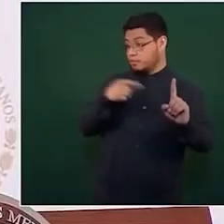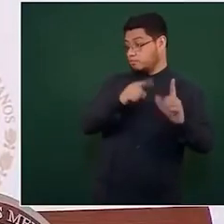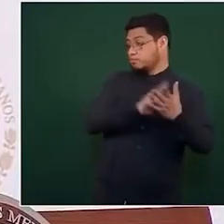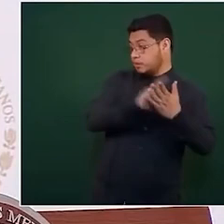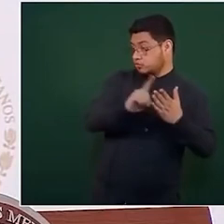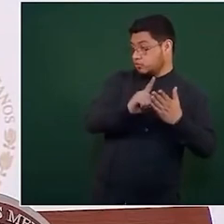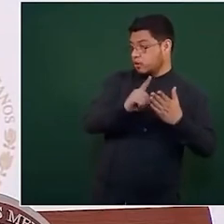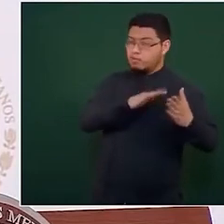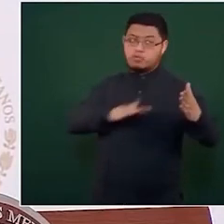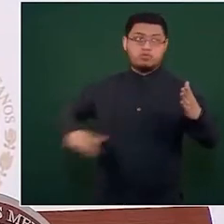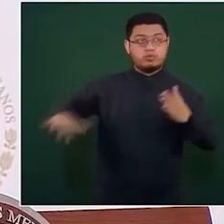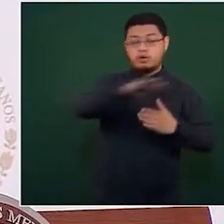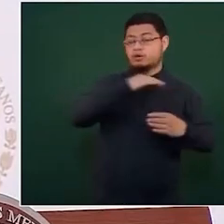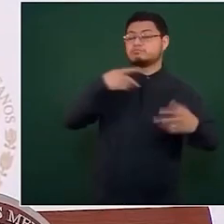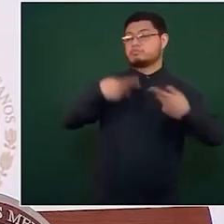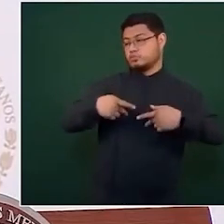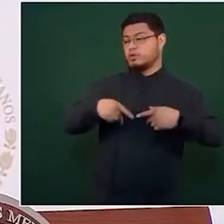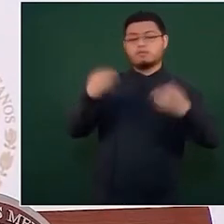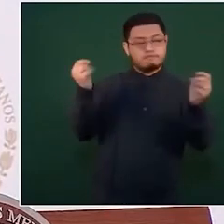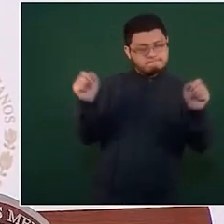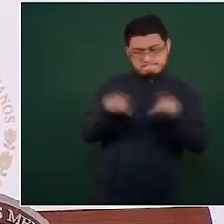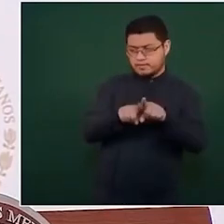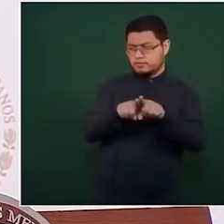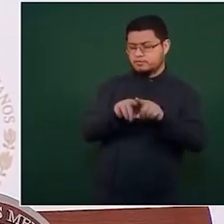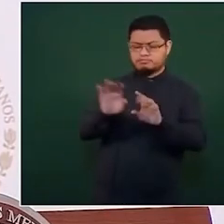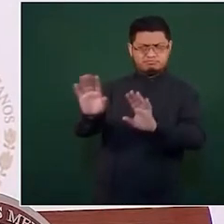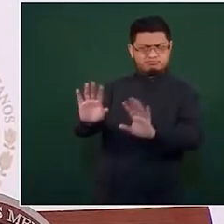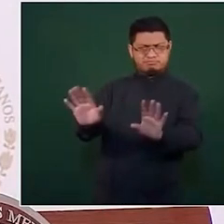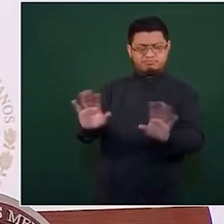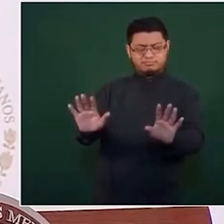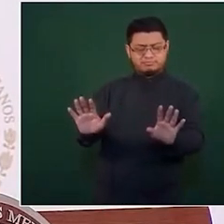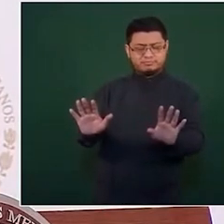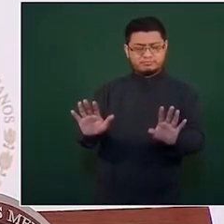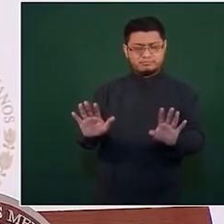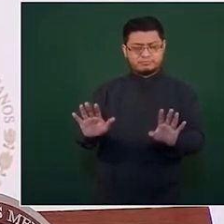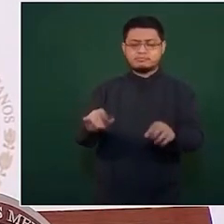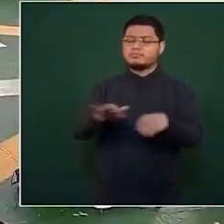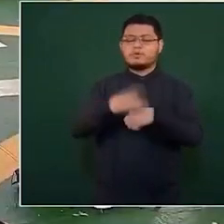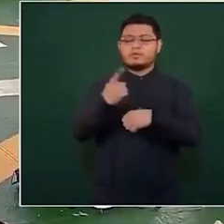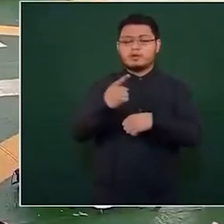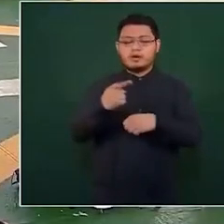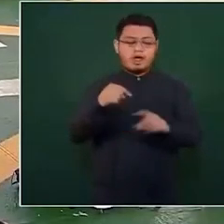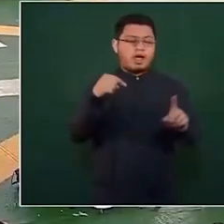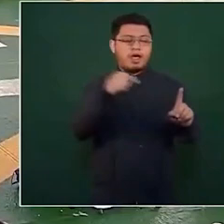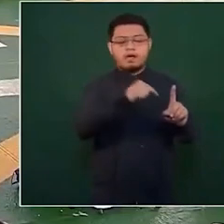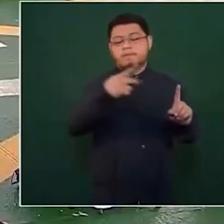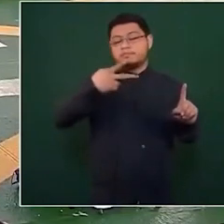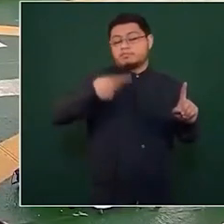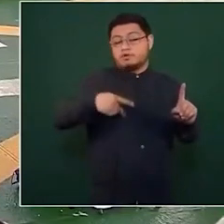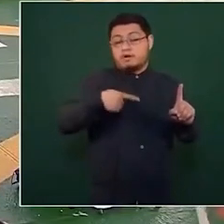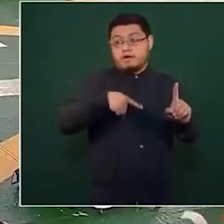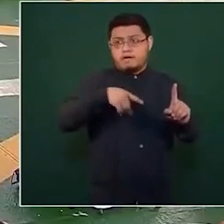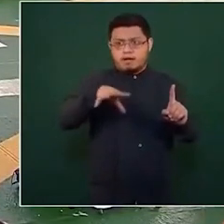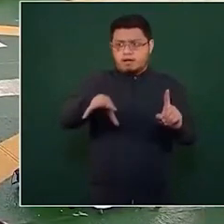es una persona que tenía el temor de ser contagiado por la variante Delta si no se le vacunaba